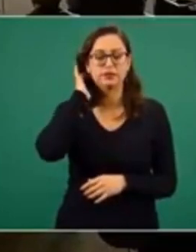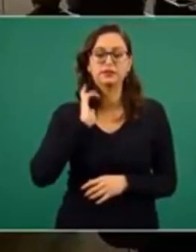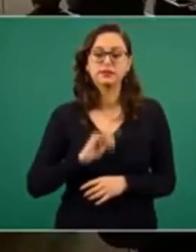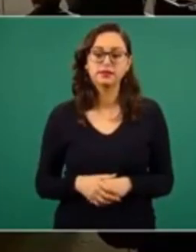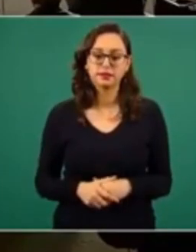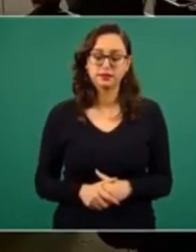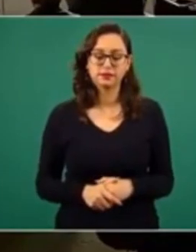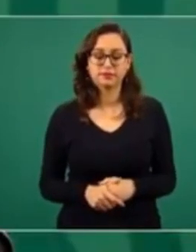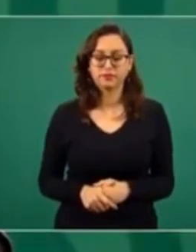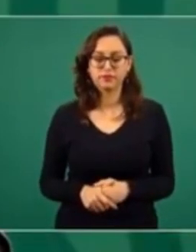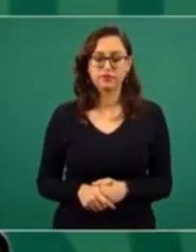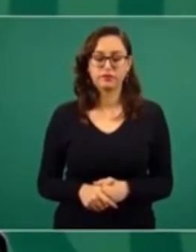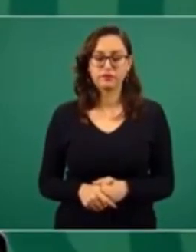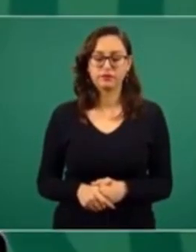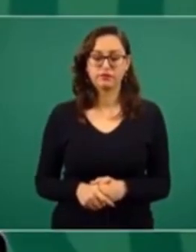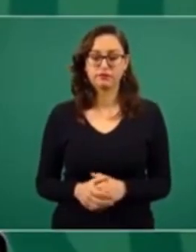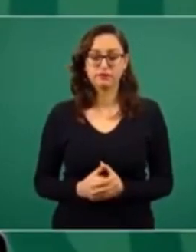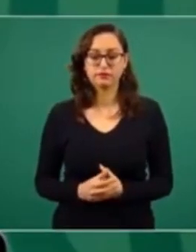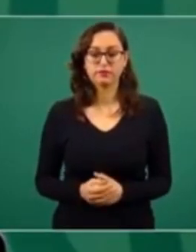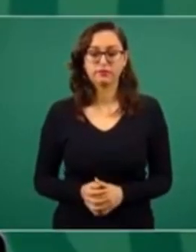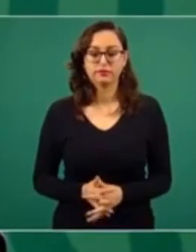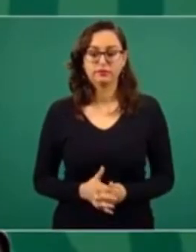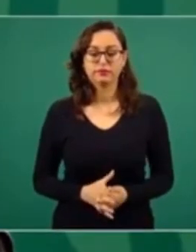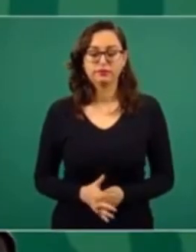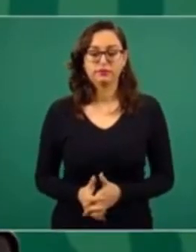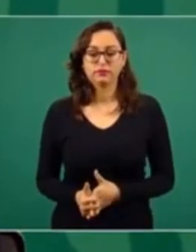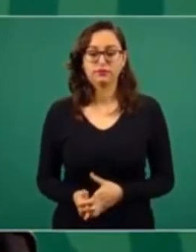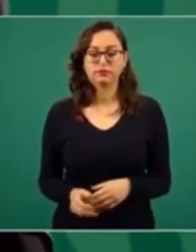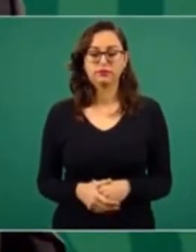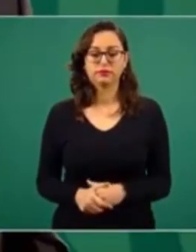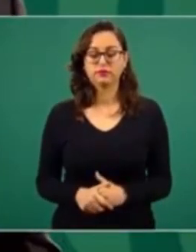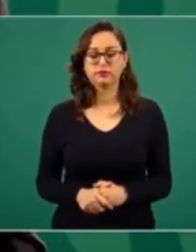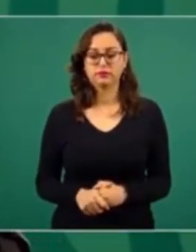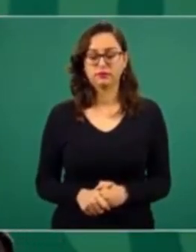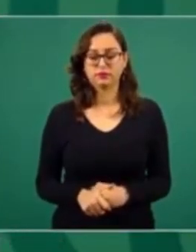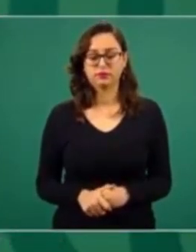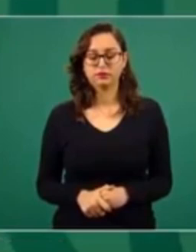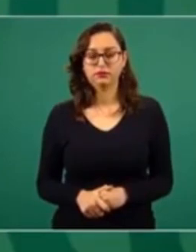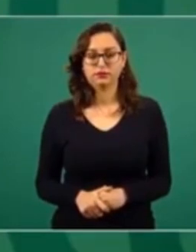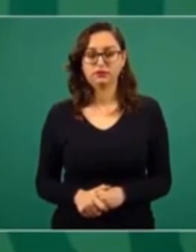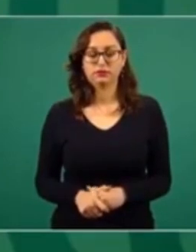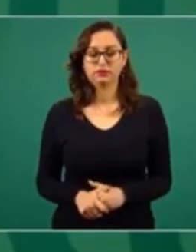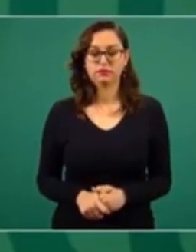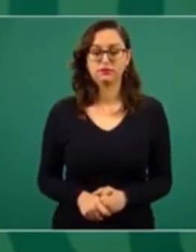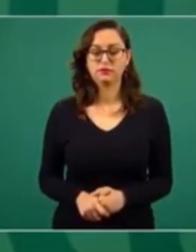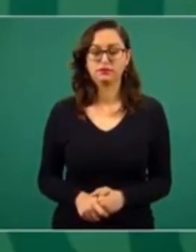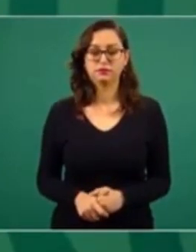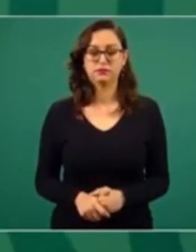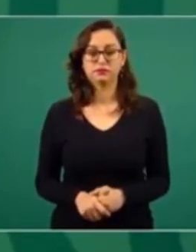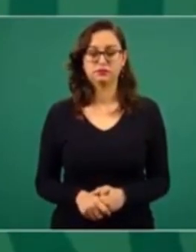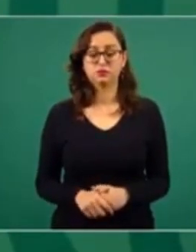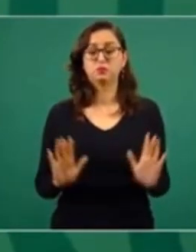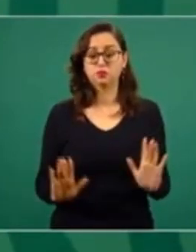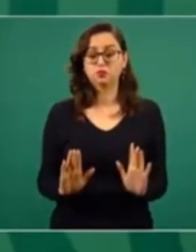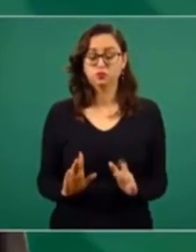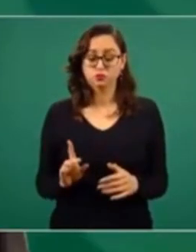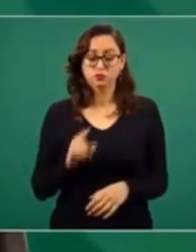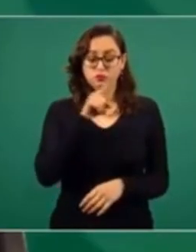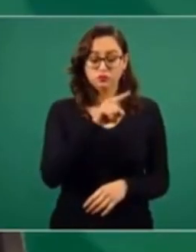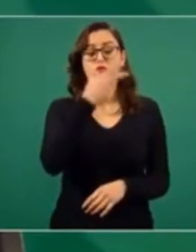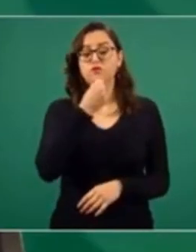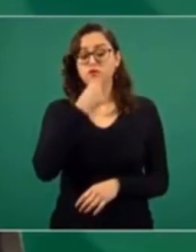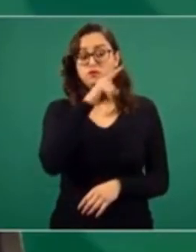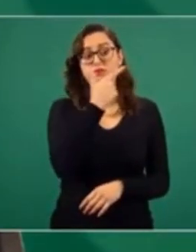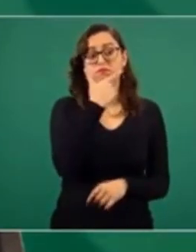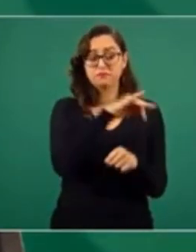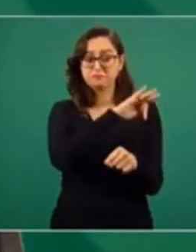Bueno, pues yo celebro primero que en Inglaterra se haya dado protección al señor Assange,